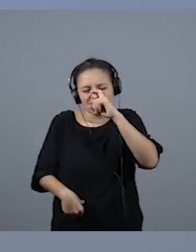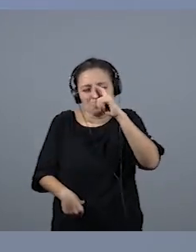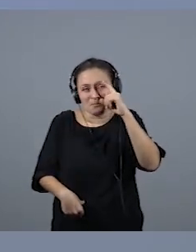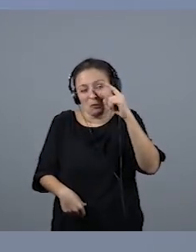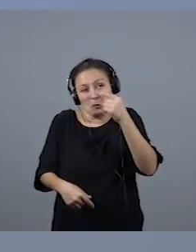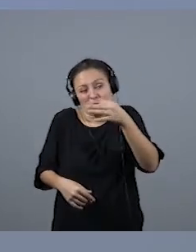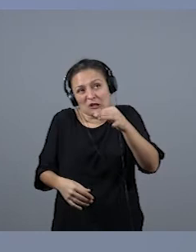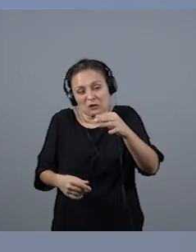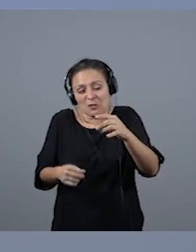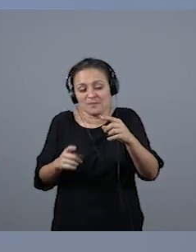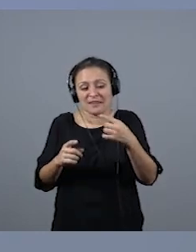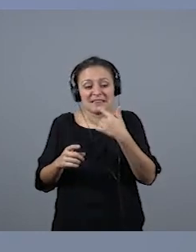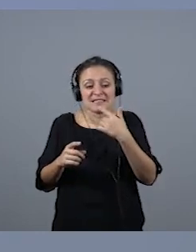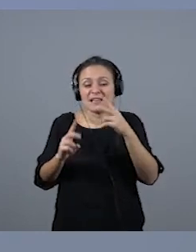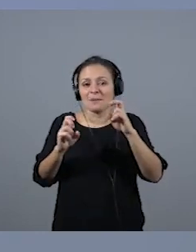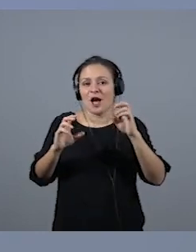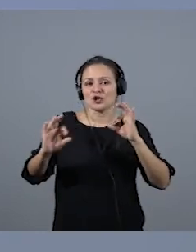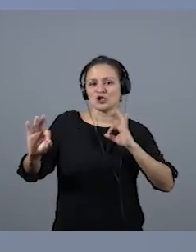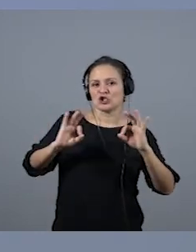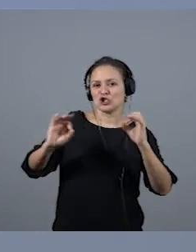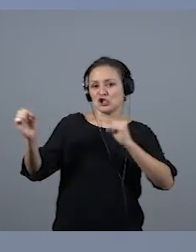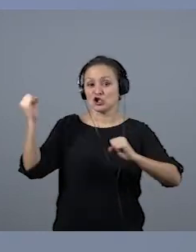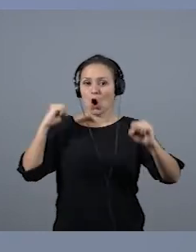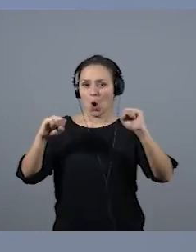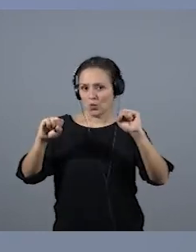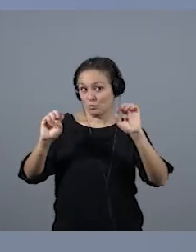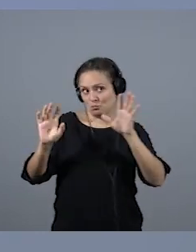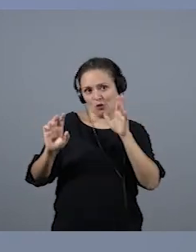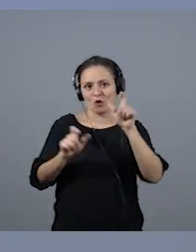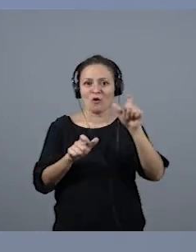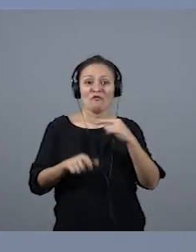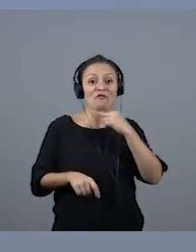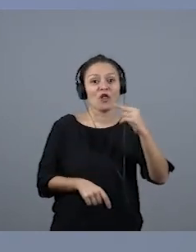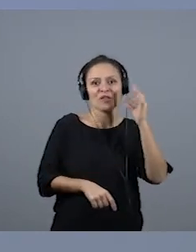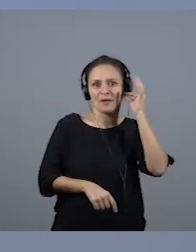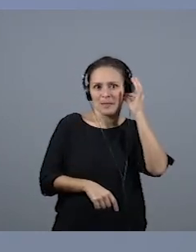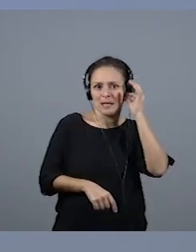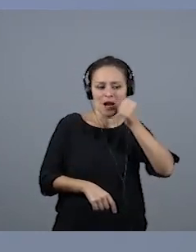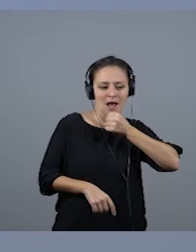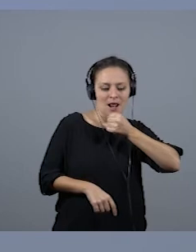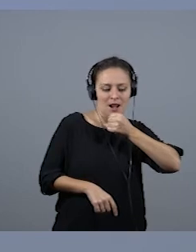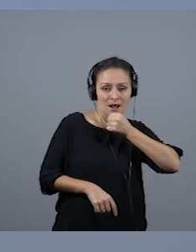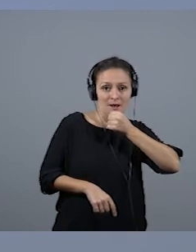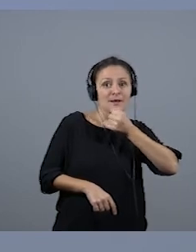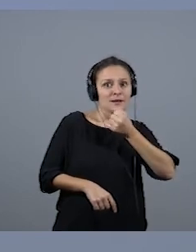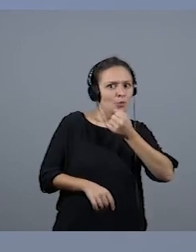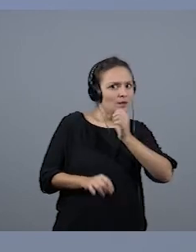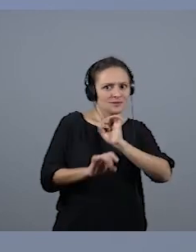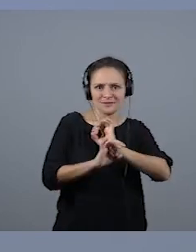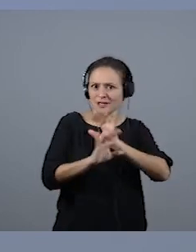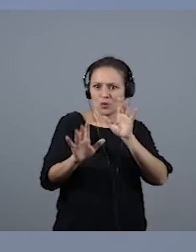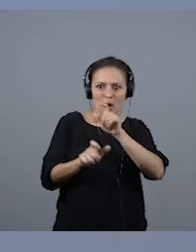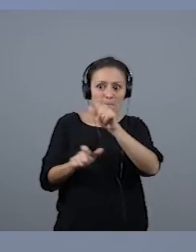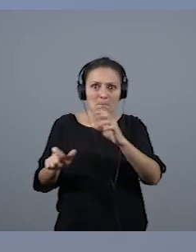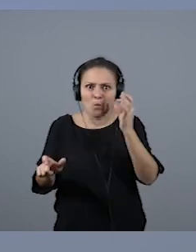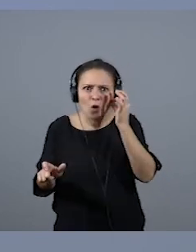que más allá del show de una voz femenina, había quedado demostrado que las mujeres podíamos hacer